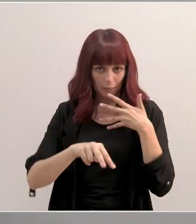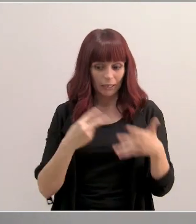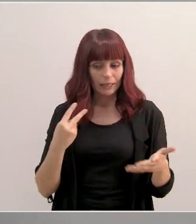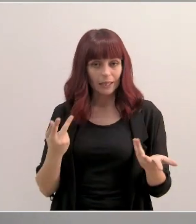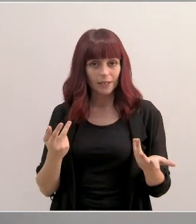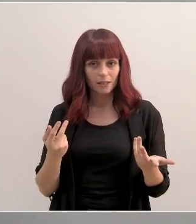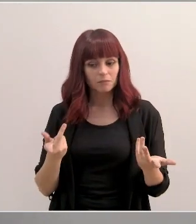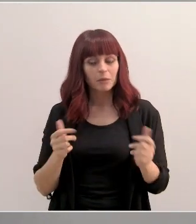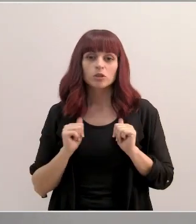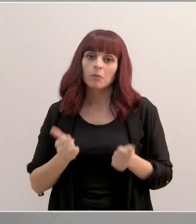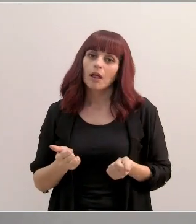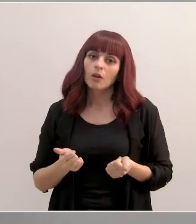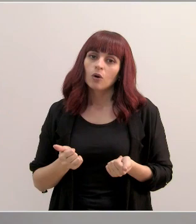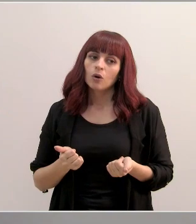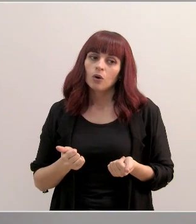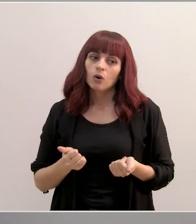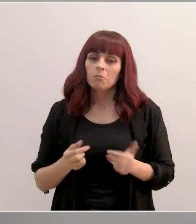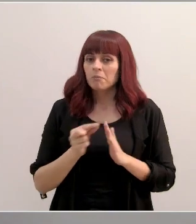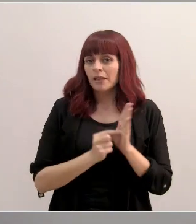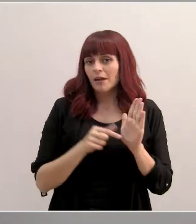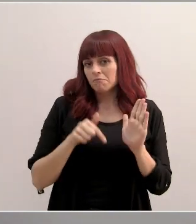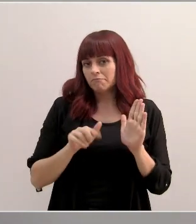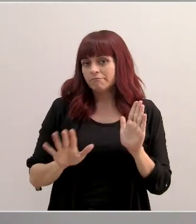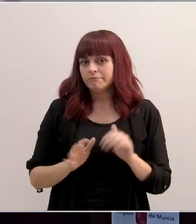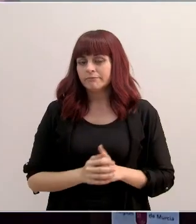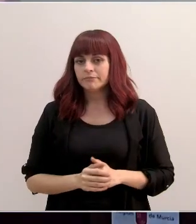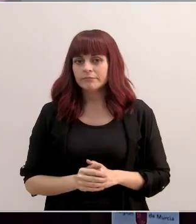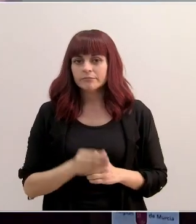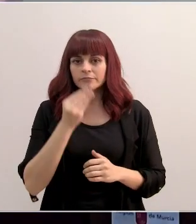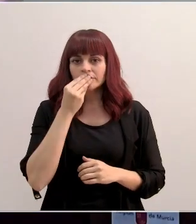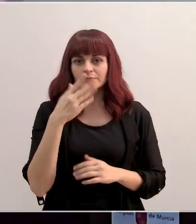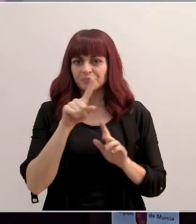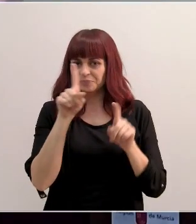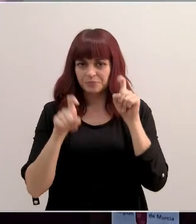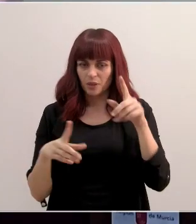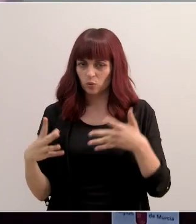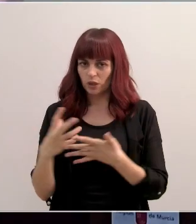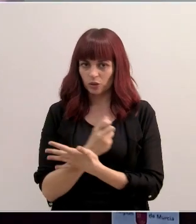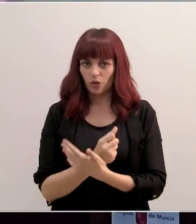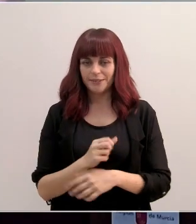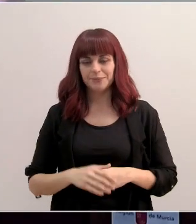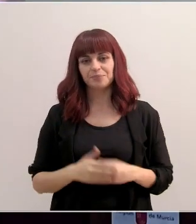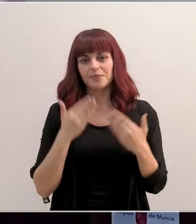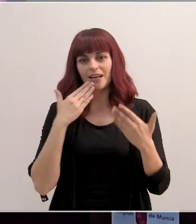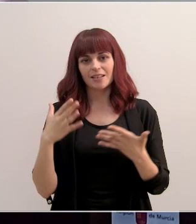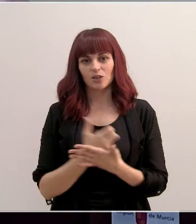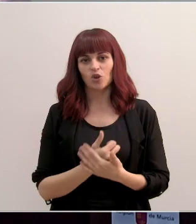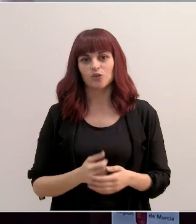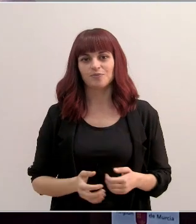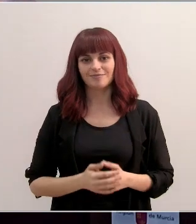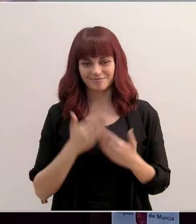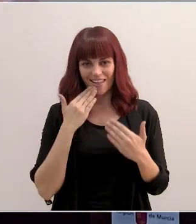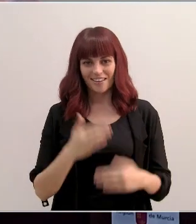pues hemos empezado con esta medida. Bueno, estas han sido todas las preguntas planteadas para el día de hoy. Gracias a todos.